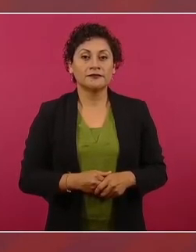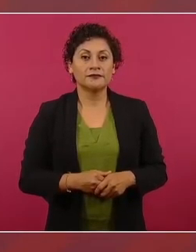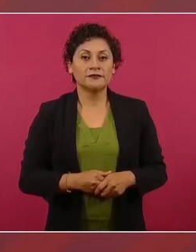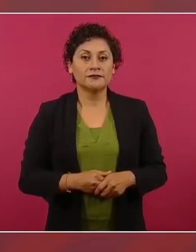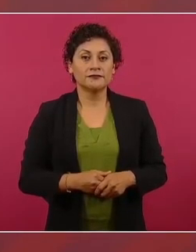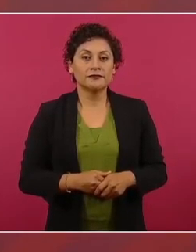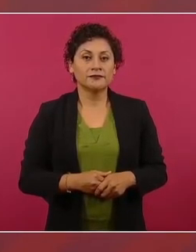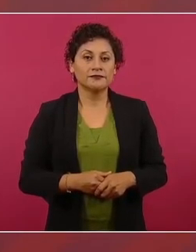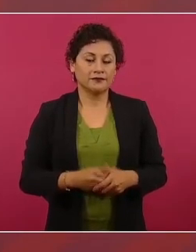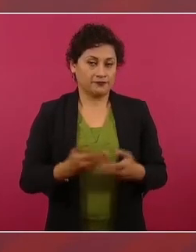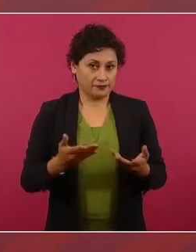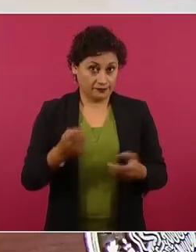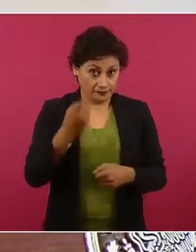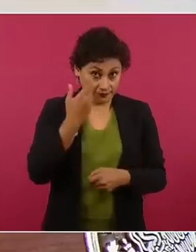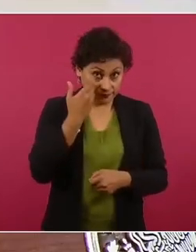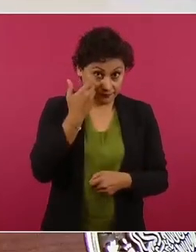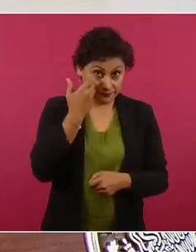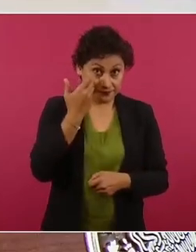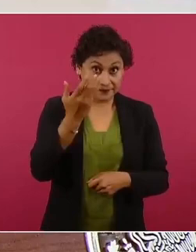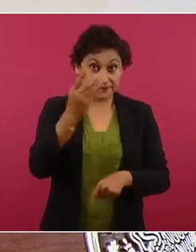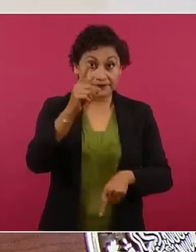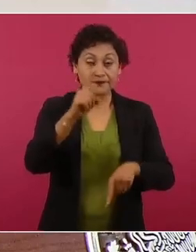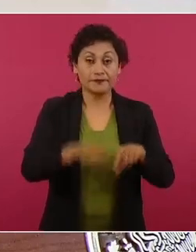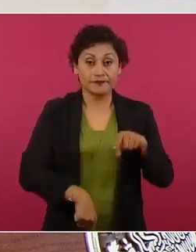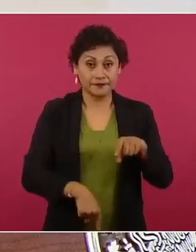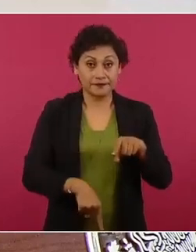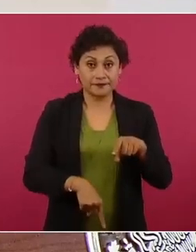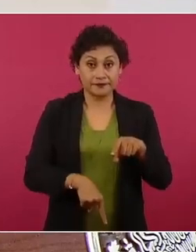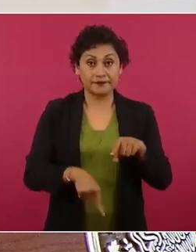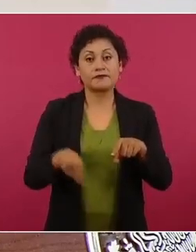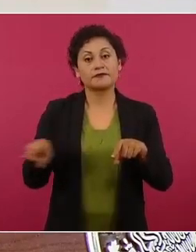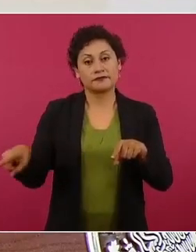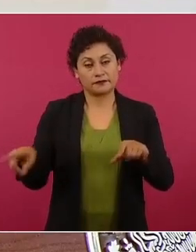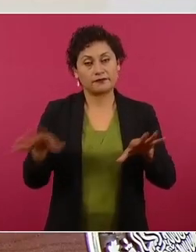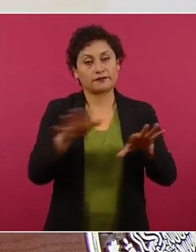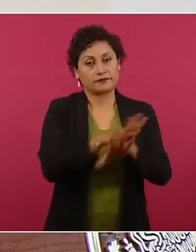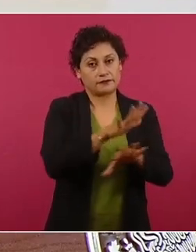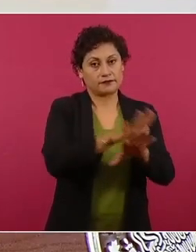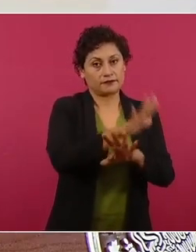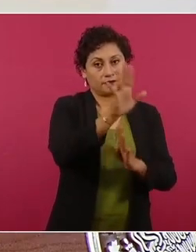se quite, pues que se modifique la Constitución?